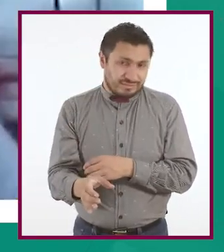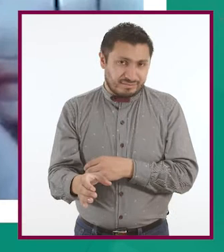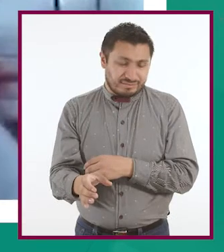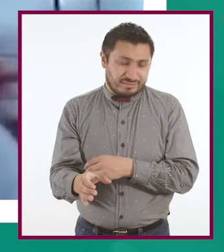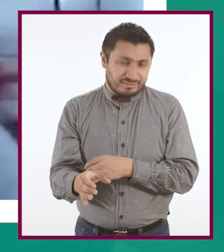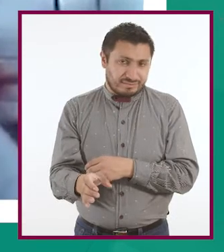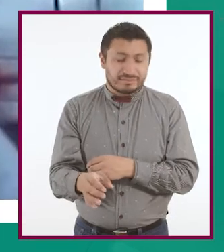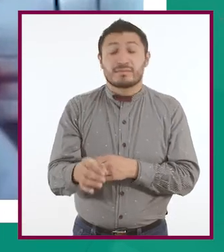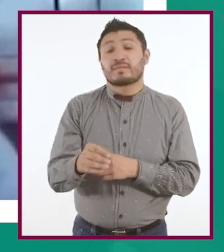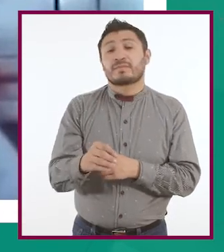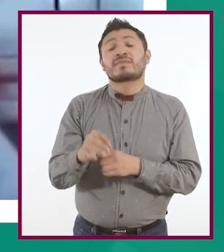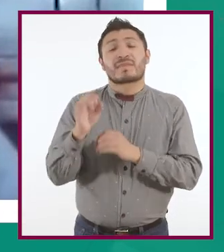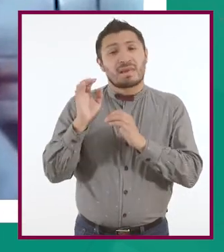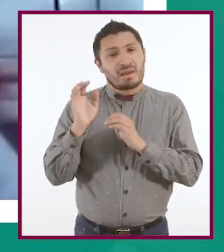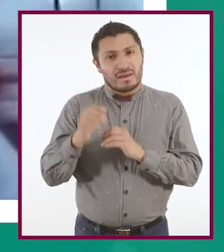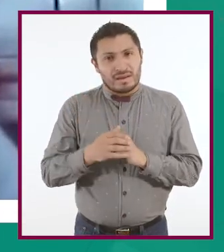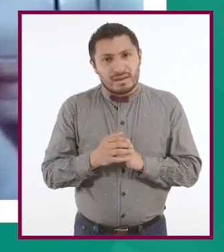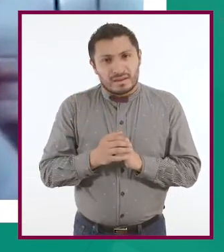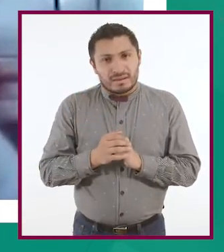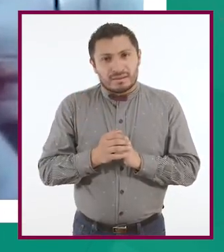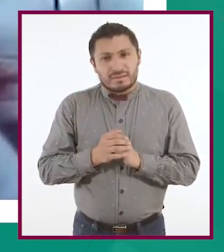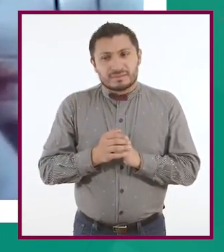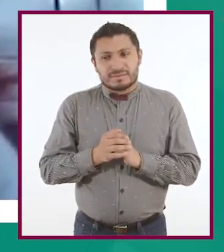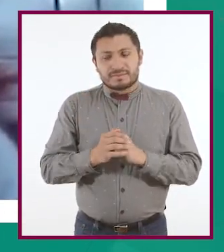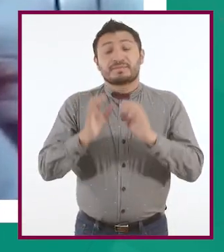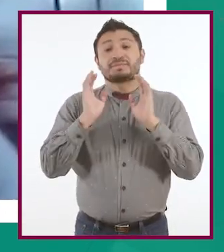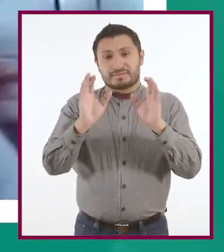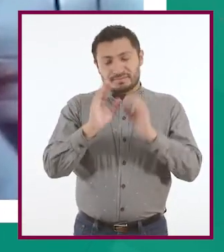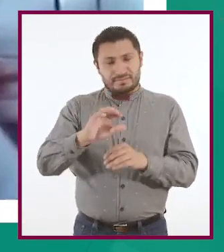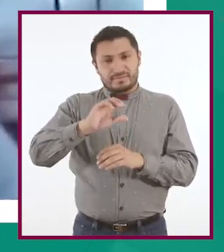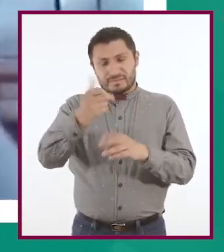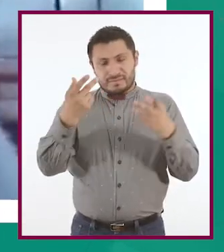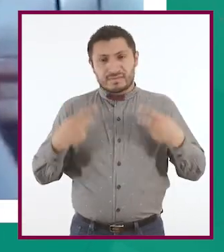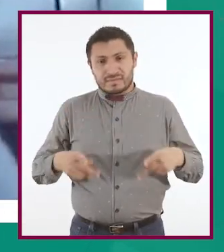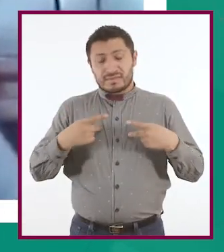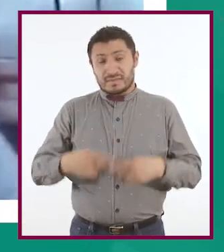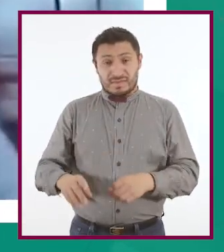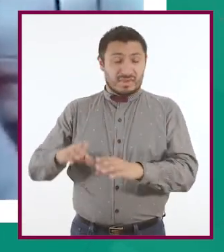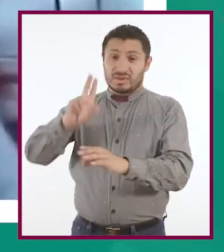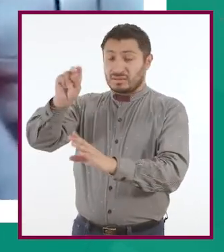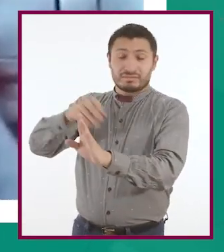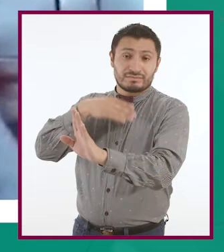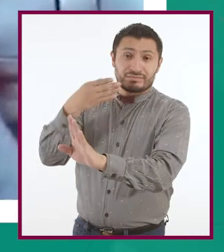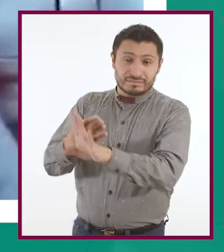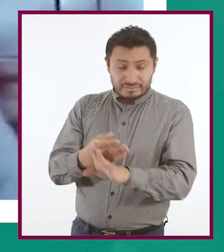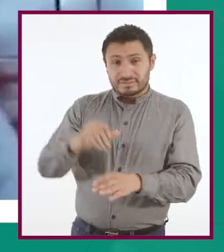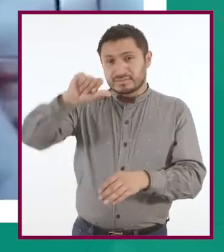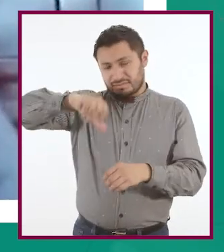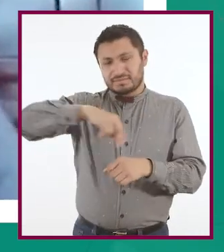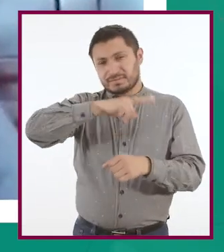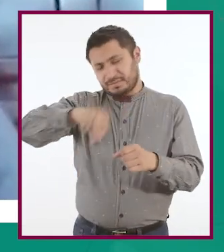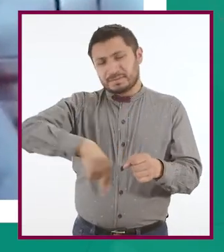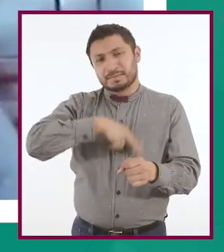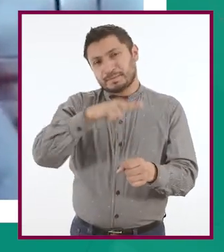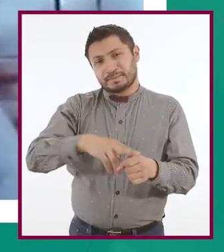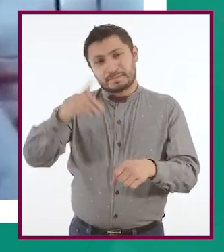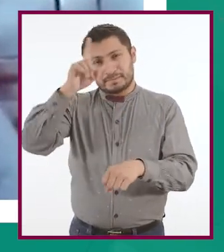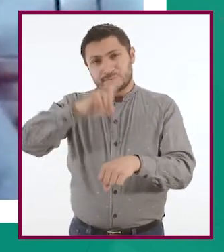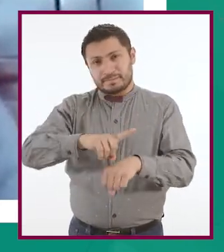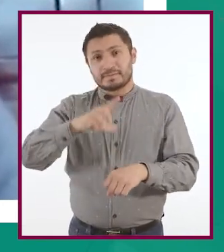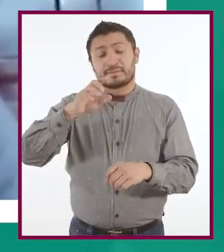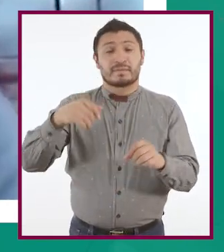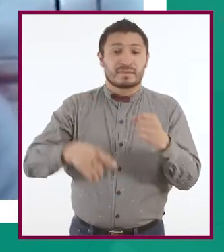Aparte de que tenemos que cuidar lo que terceras personas pueden salir afectadas. Normalmente hoy en día es muy peligroso subir